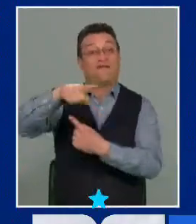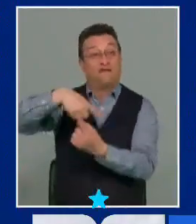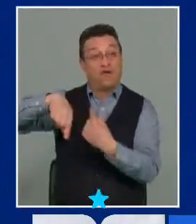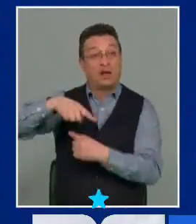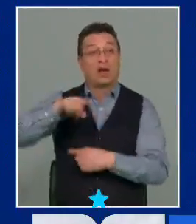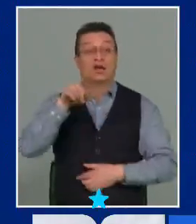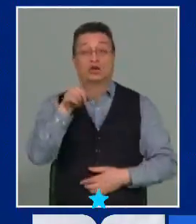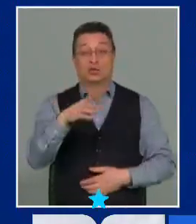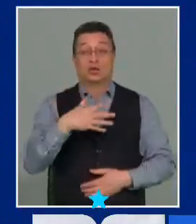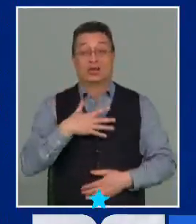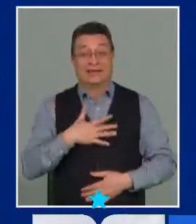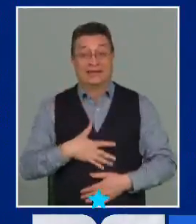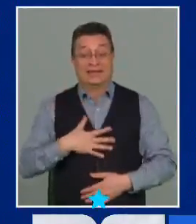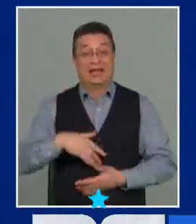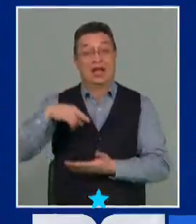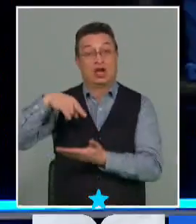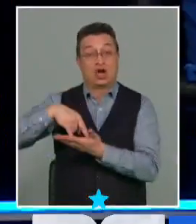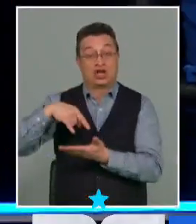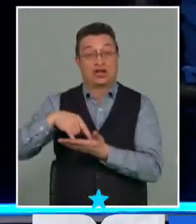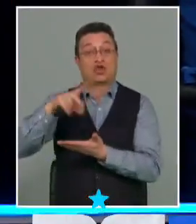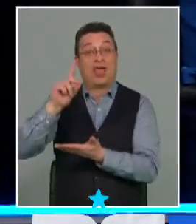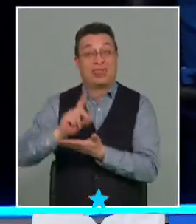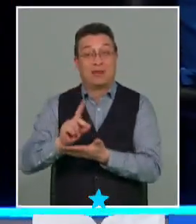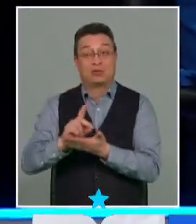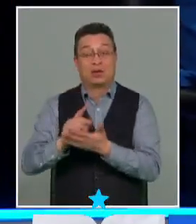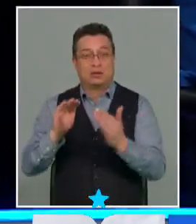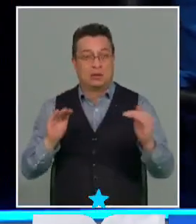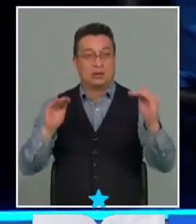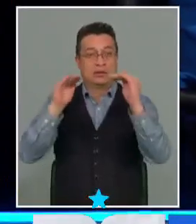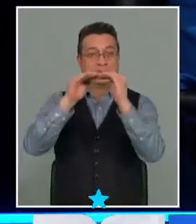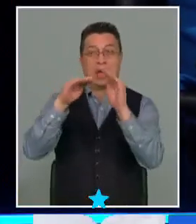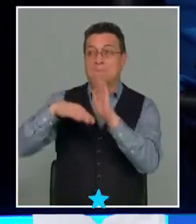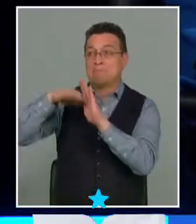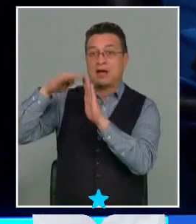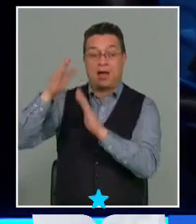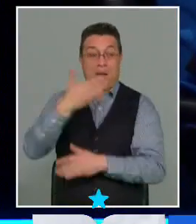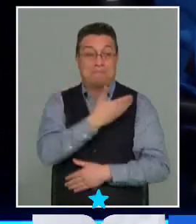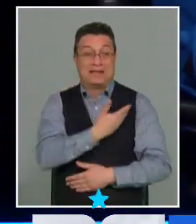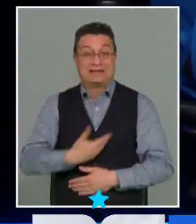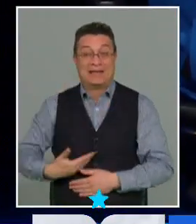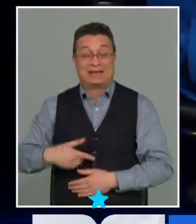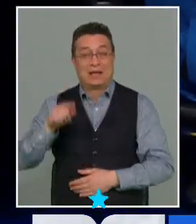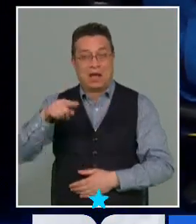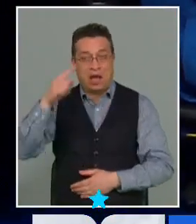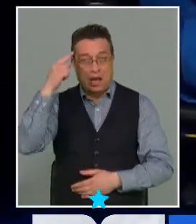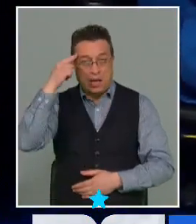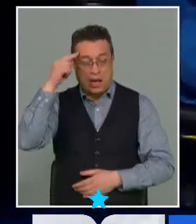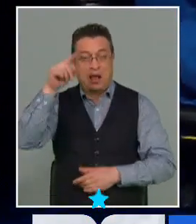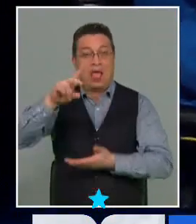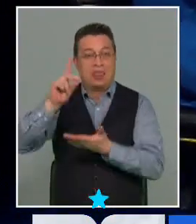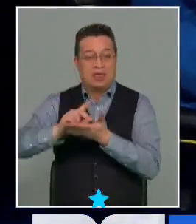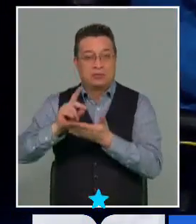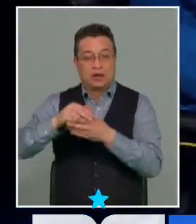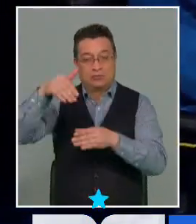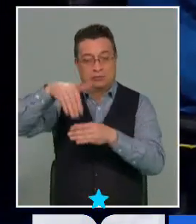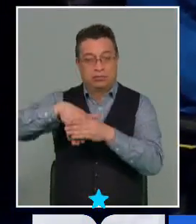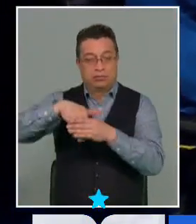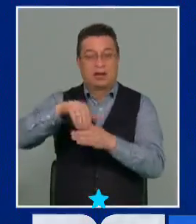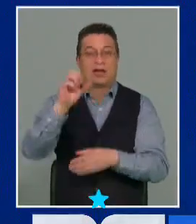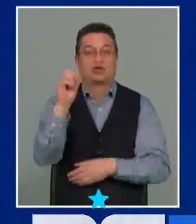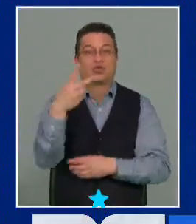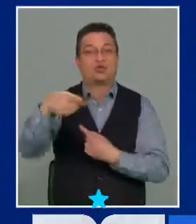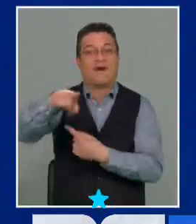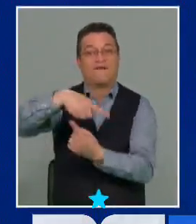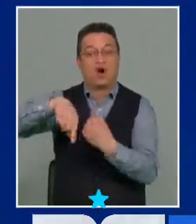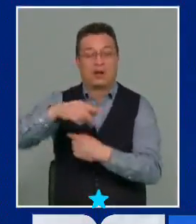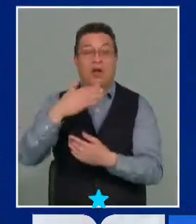y si quieres que el Congreso de los Diputados coincida con la mayoría del Presidente, el incentivo está puesto en que los diputados se elijan en la segunda vuelta, que